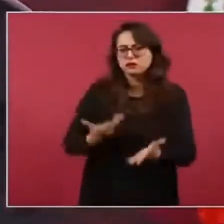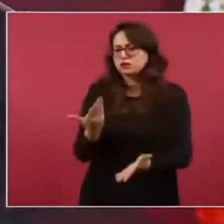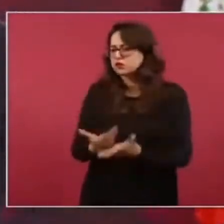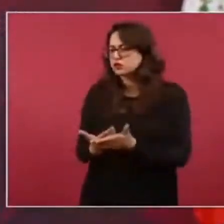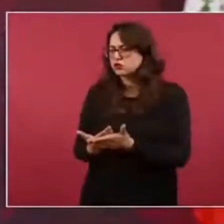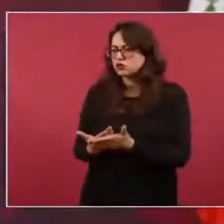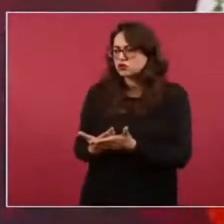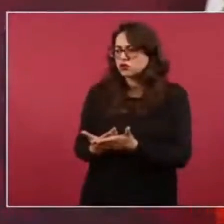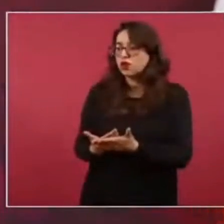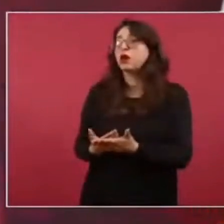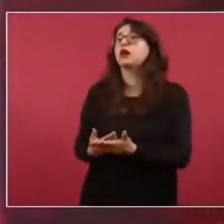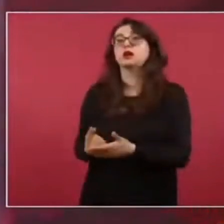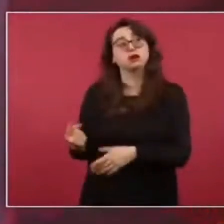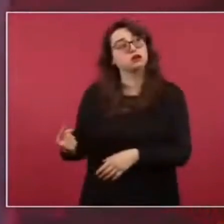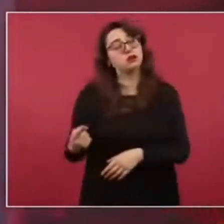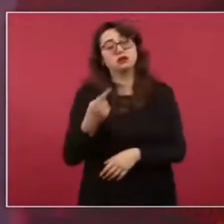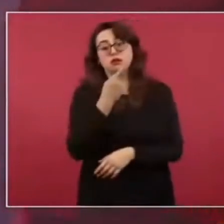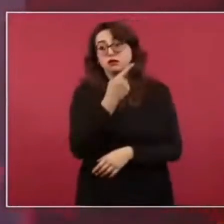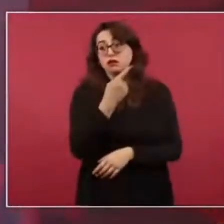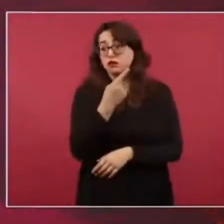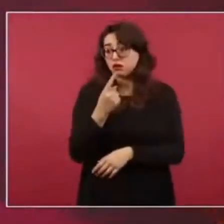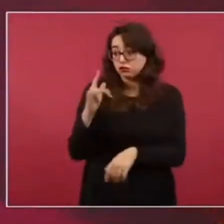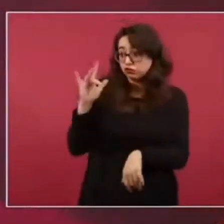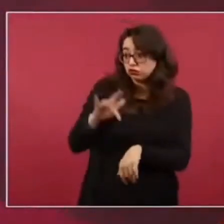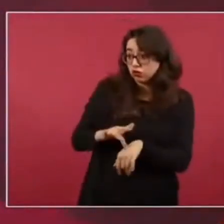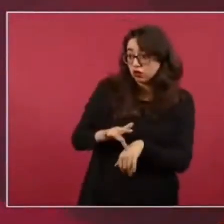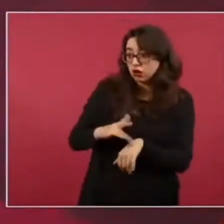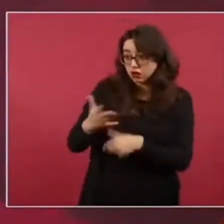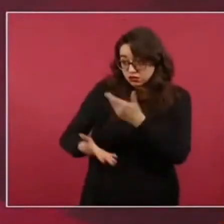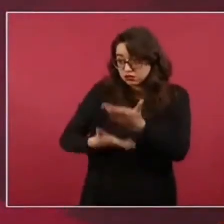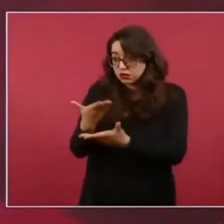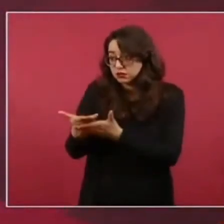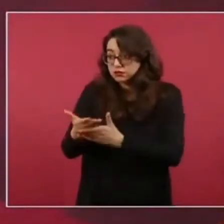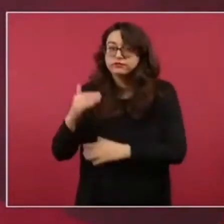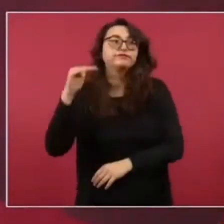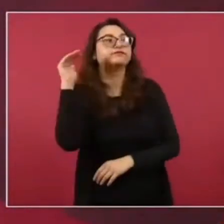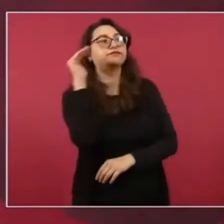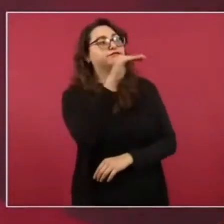venir de Nueva York, de donde estén, a servir al pueblo.